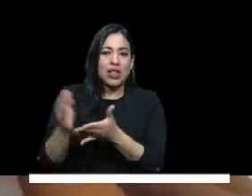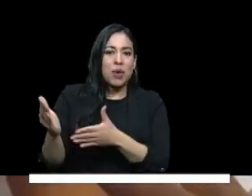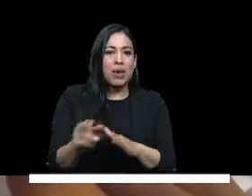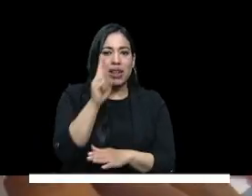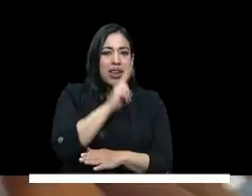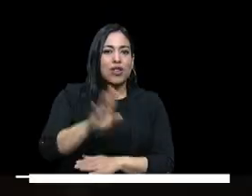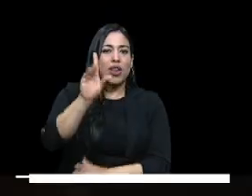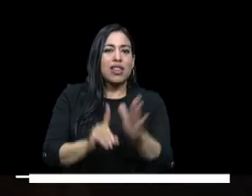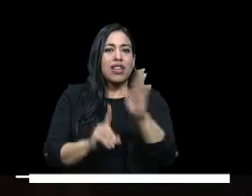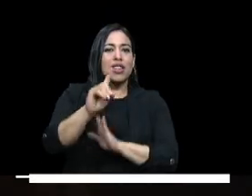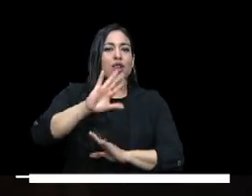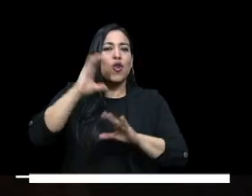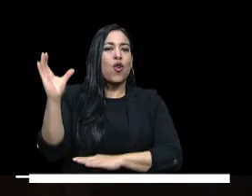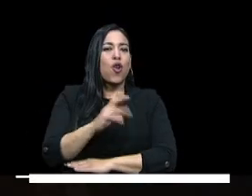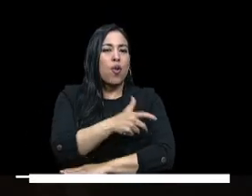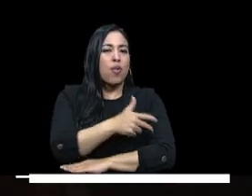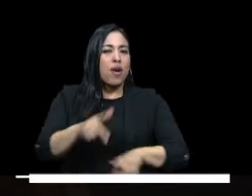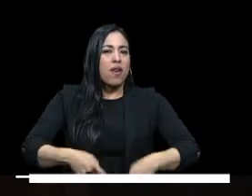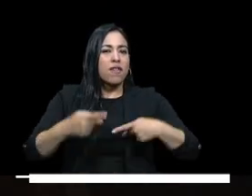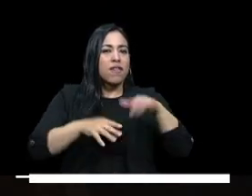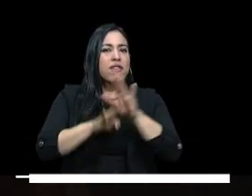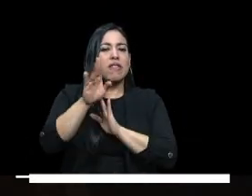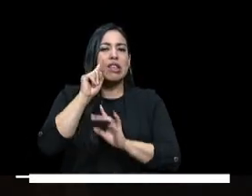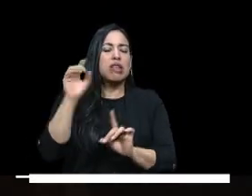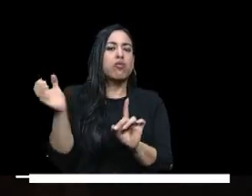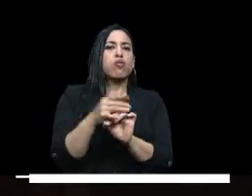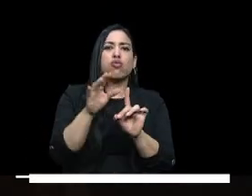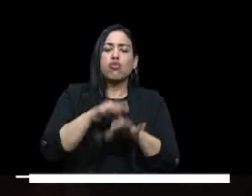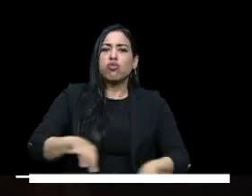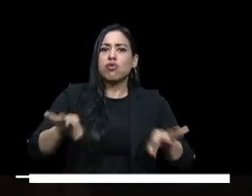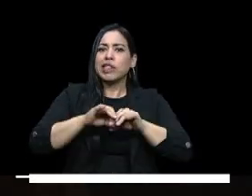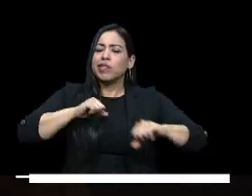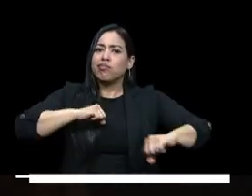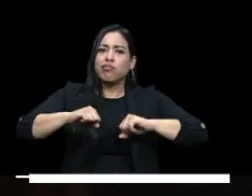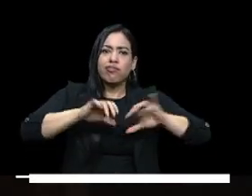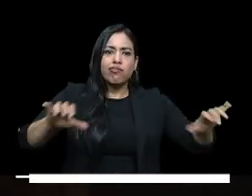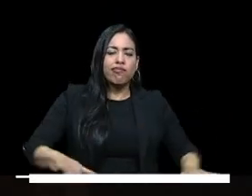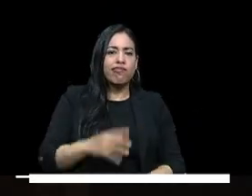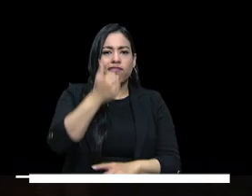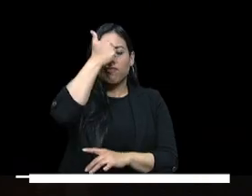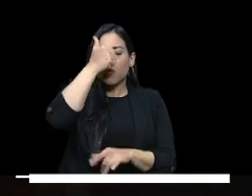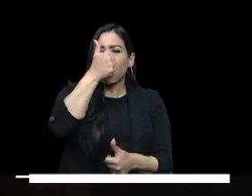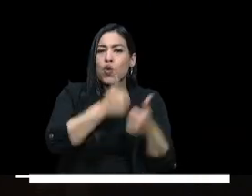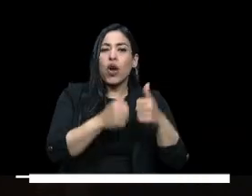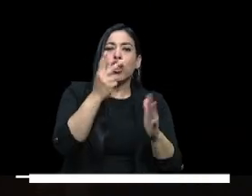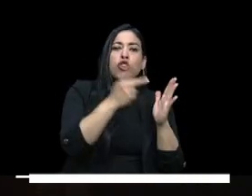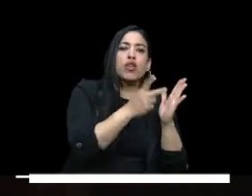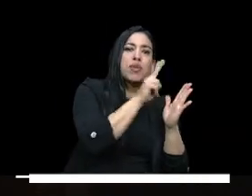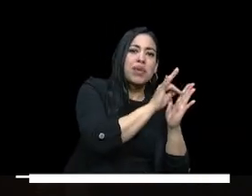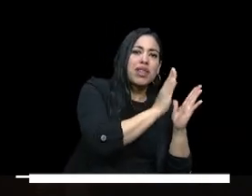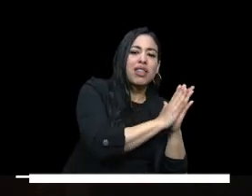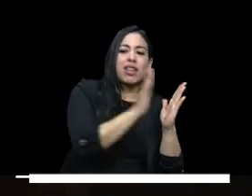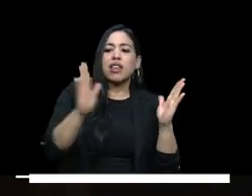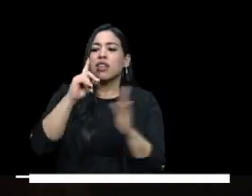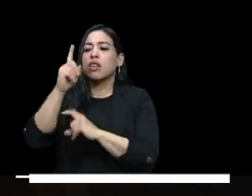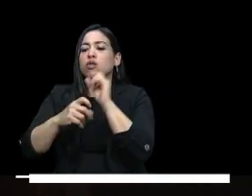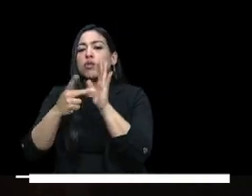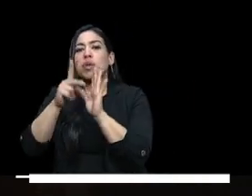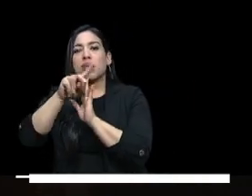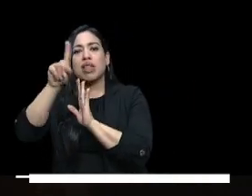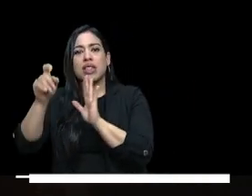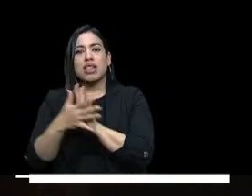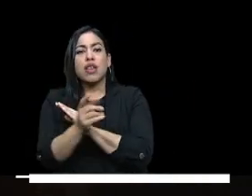de desarrollo Colombia potencia mundial de la vida nos ha puesto una tarea muy importante que es lograr que entre 2023 y 2026